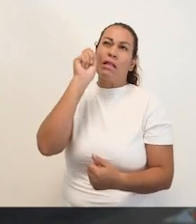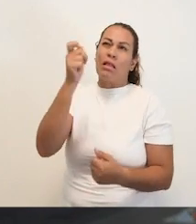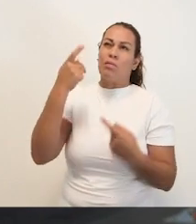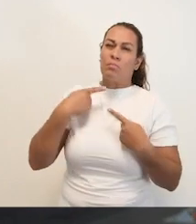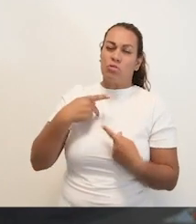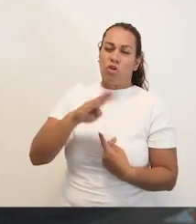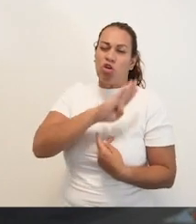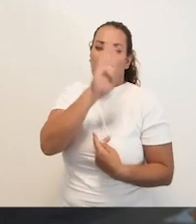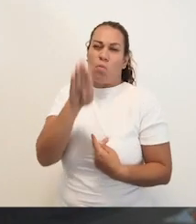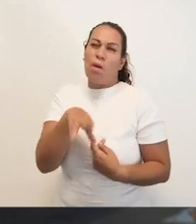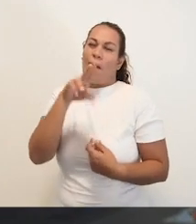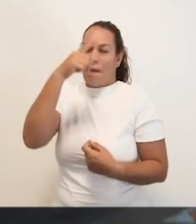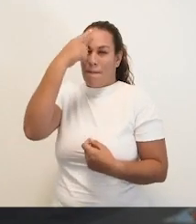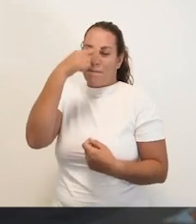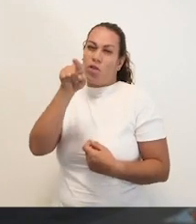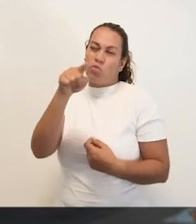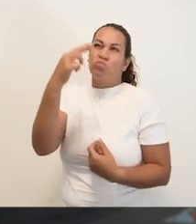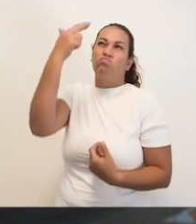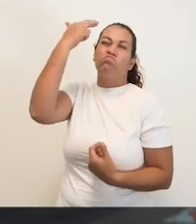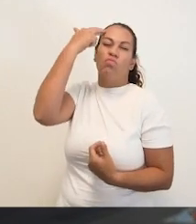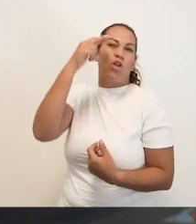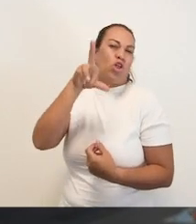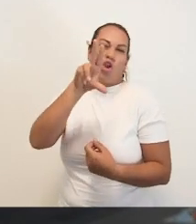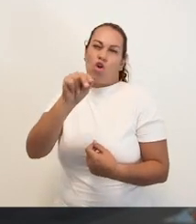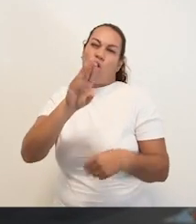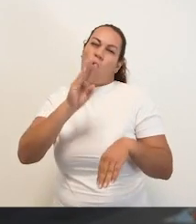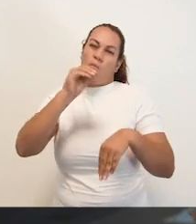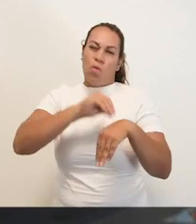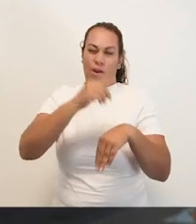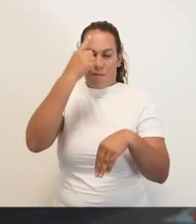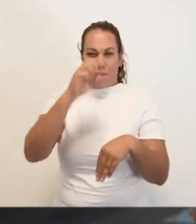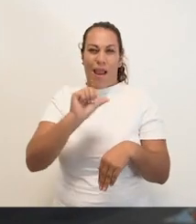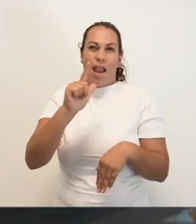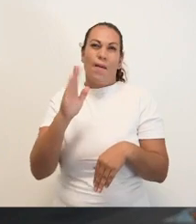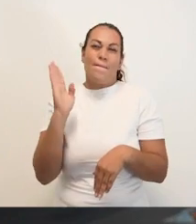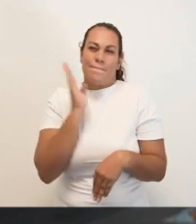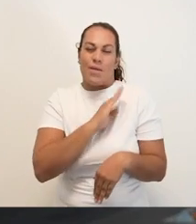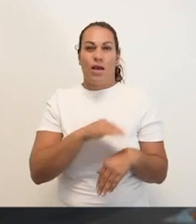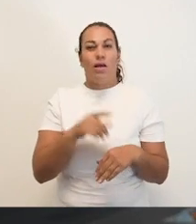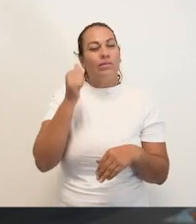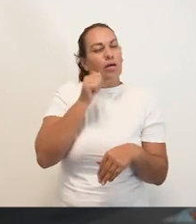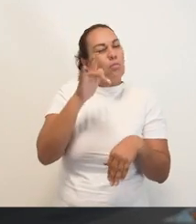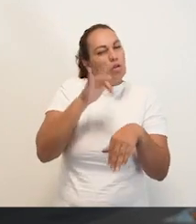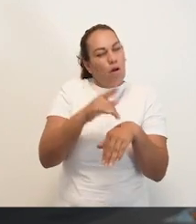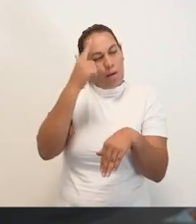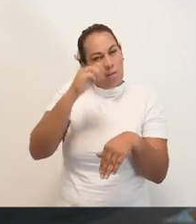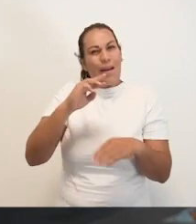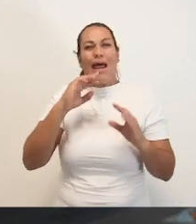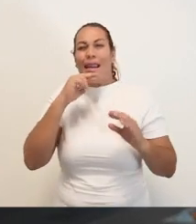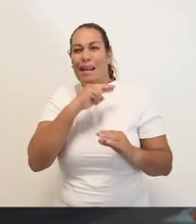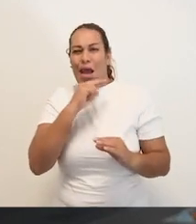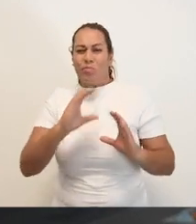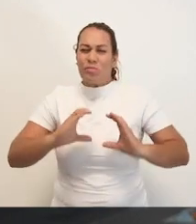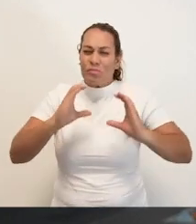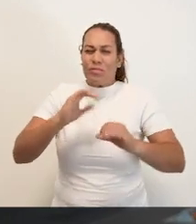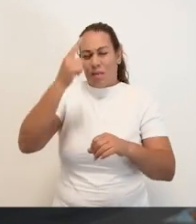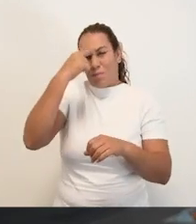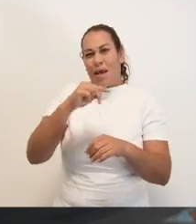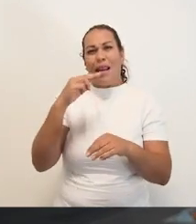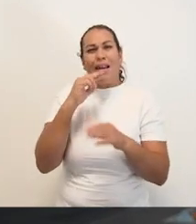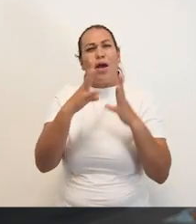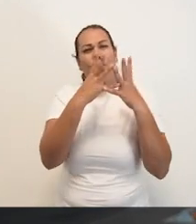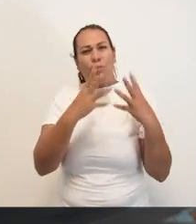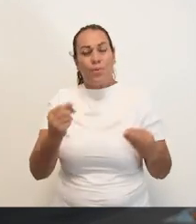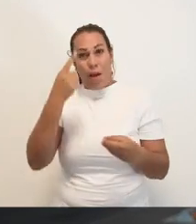fieles difuntos sin poner en riesgo tu salud y la de toda tu familia. Hagamos lo que nos toca para pronto salir de esta